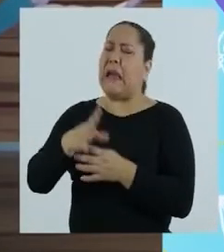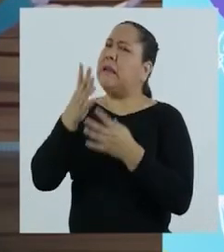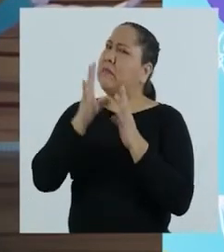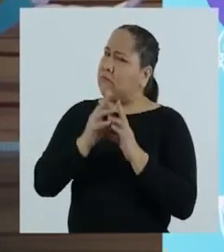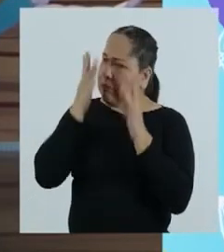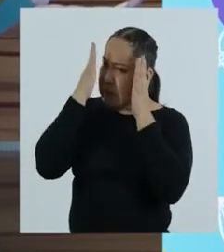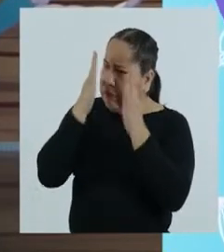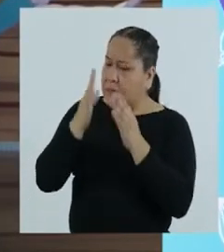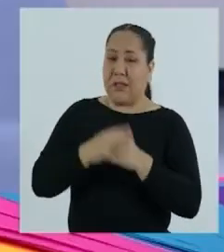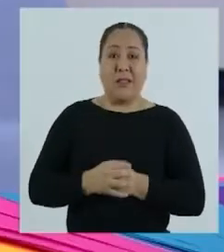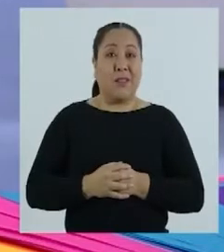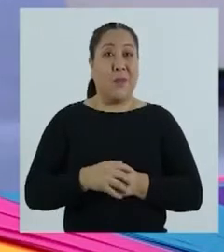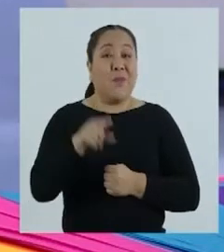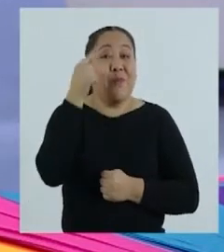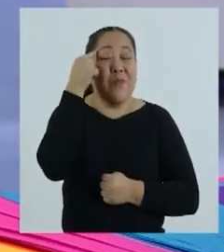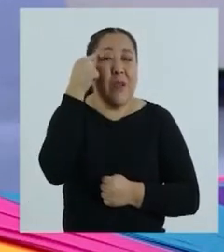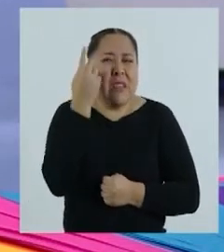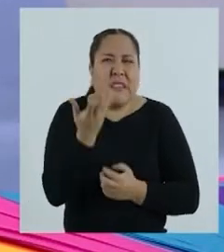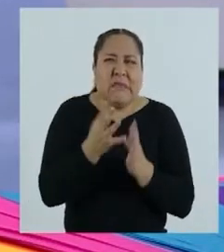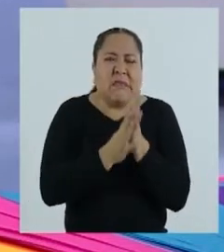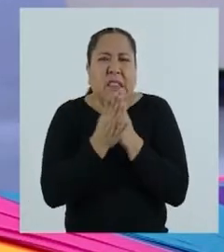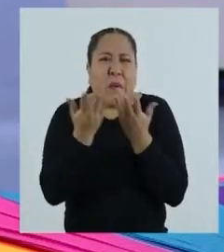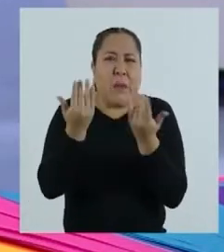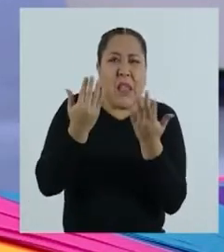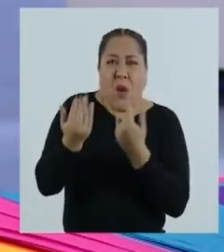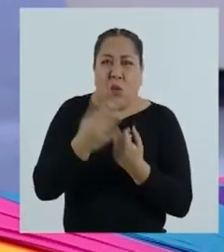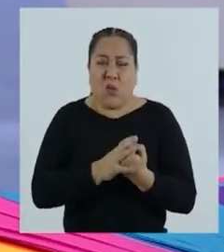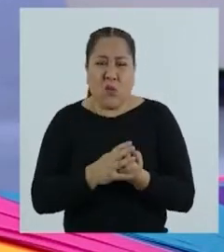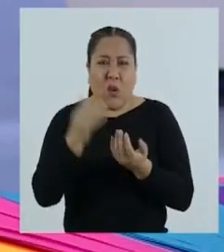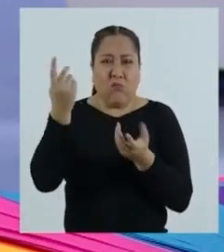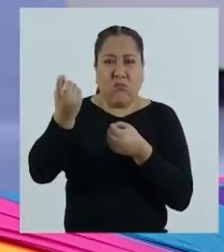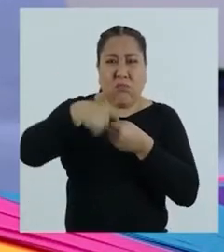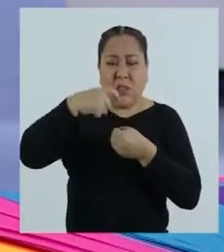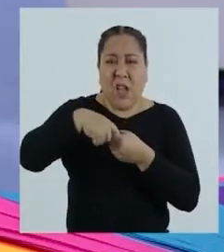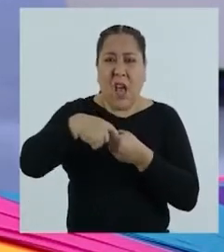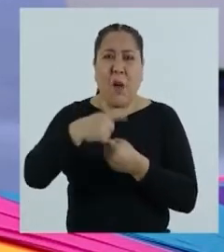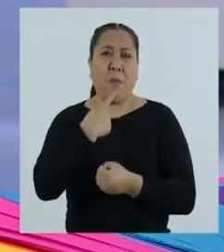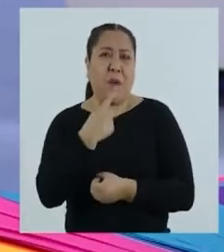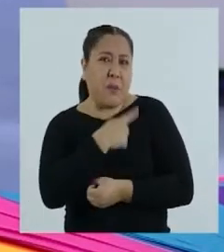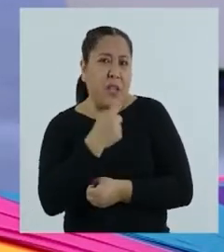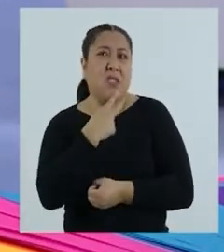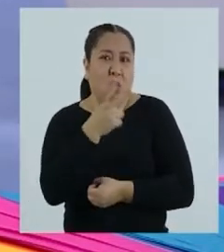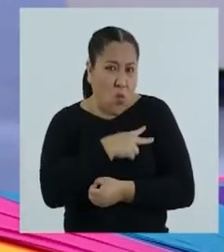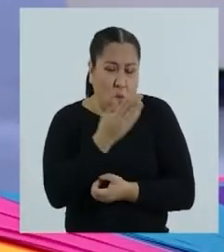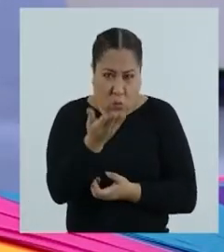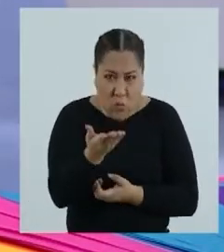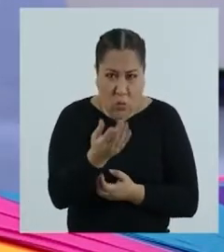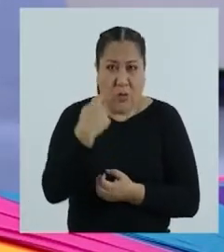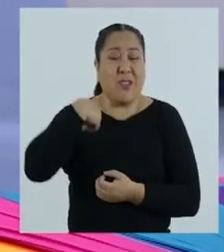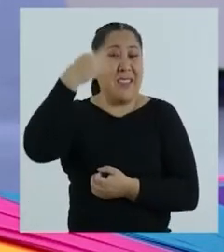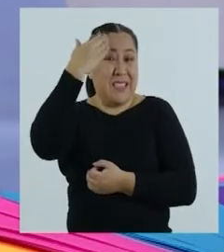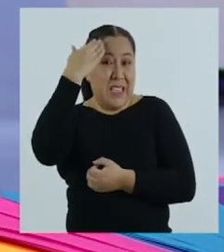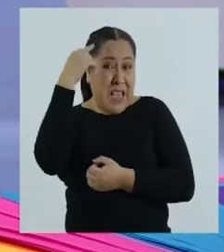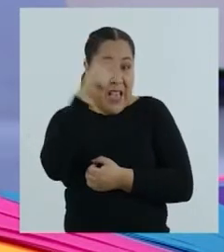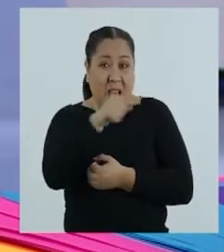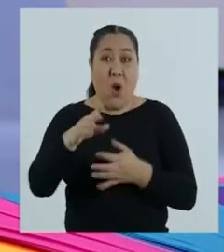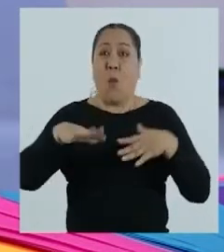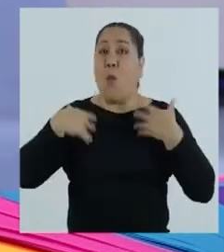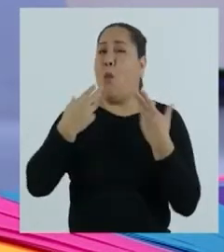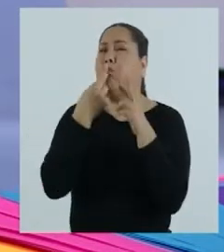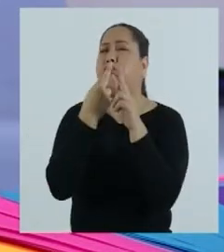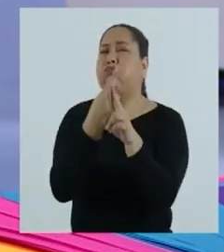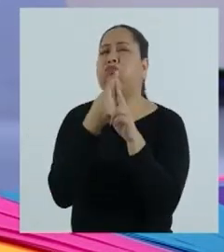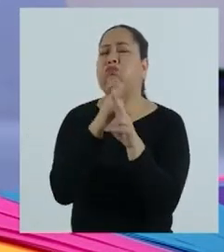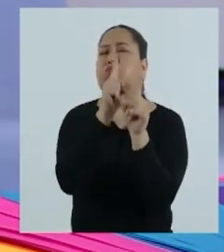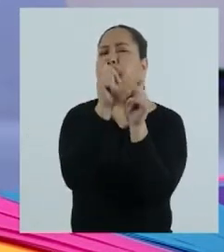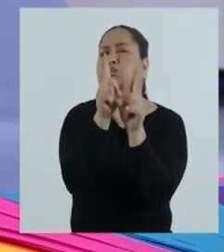Prestaré mucha atención. ¿Les parece si invitamos a participar a los estudiantes de primer y segundo grado de secundaria? Estoy seguro de